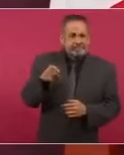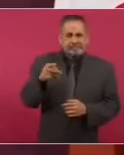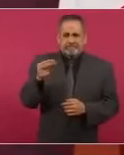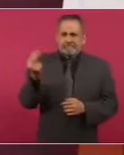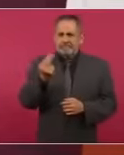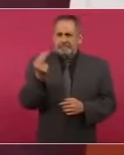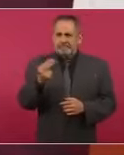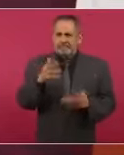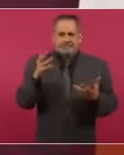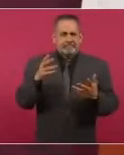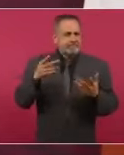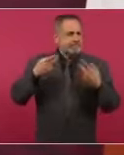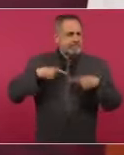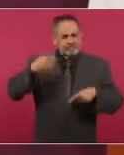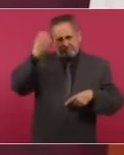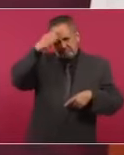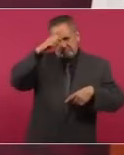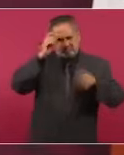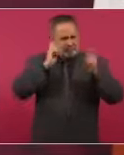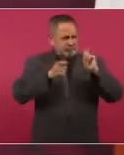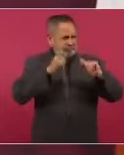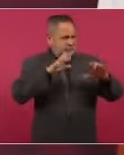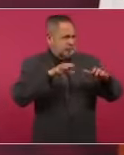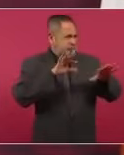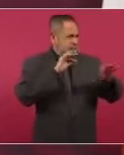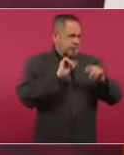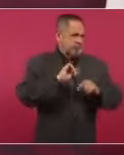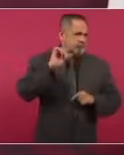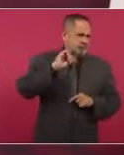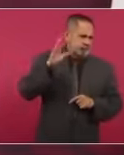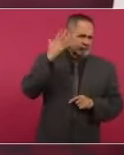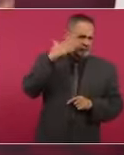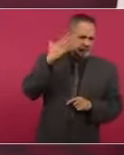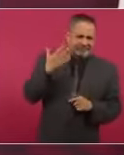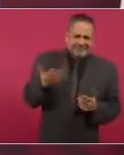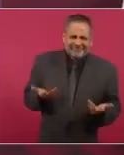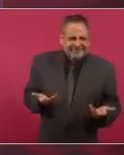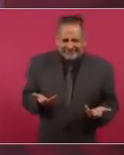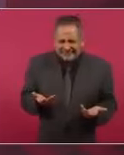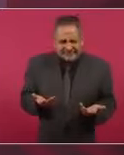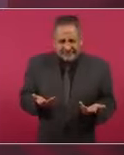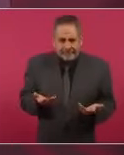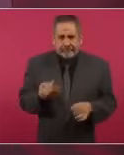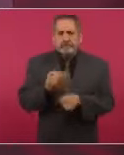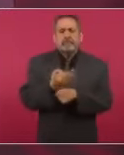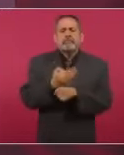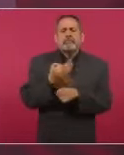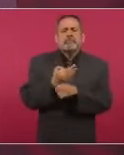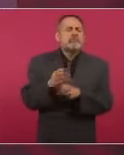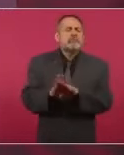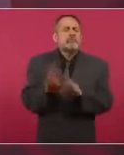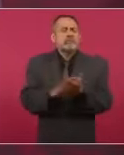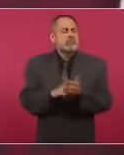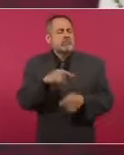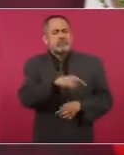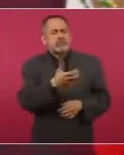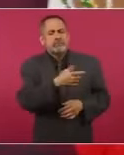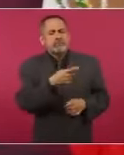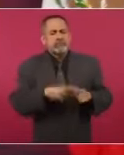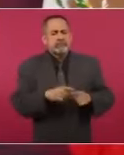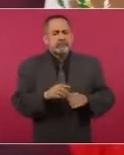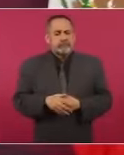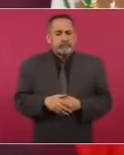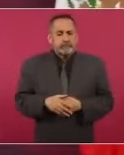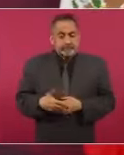de expertos. Entonces, ¿cuál es el procedimiento actual? El